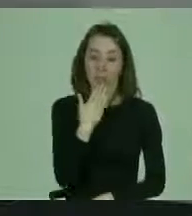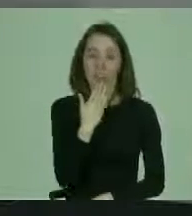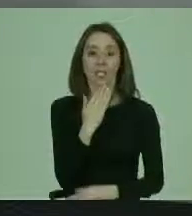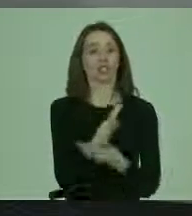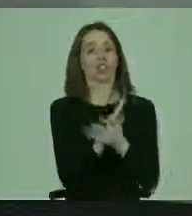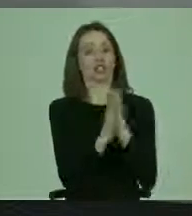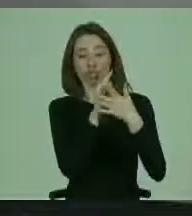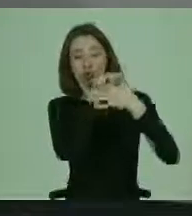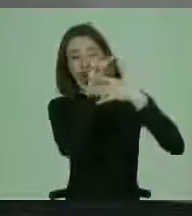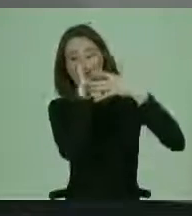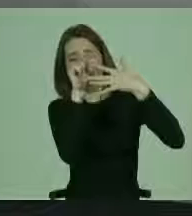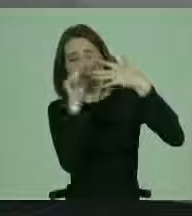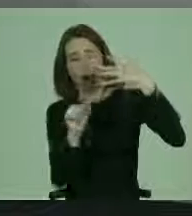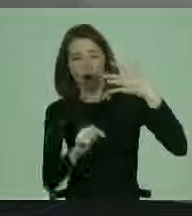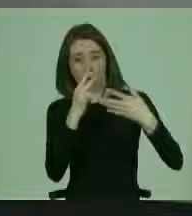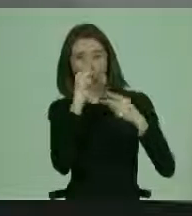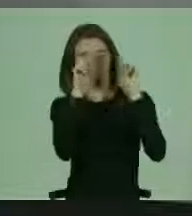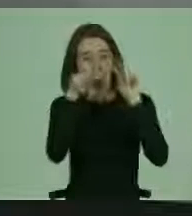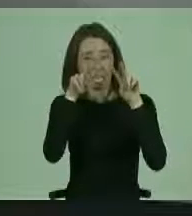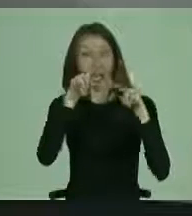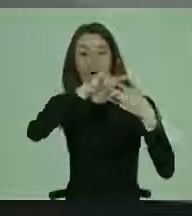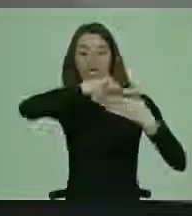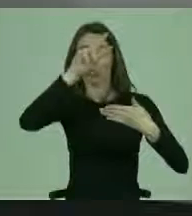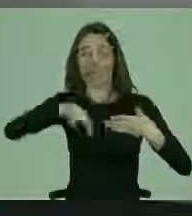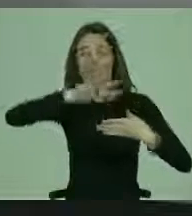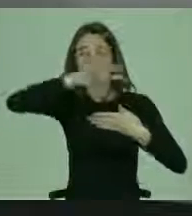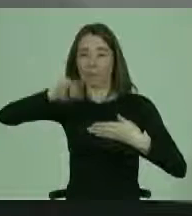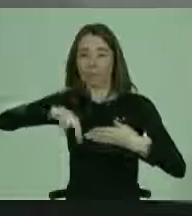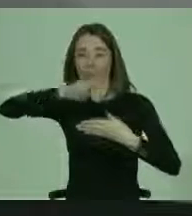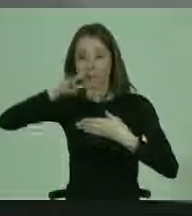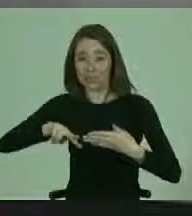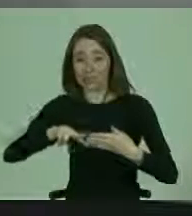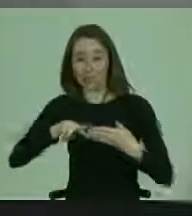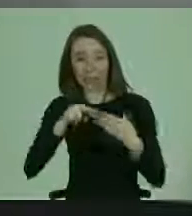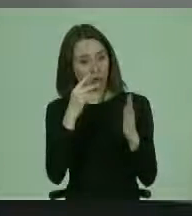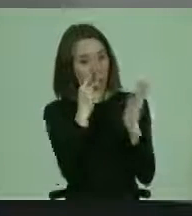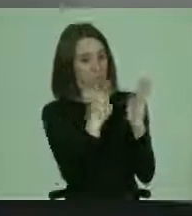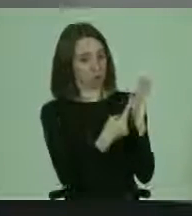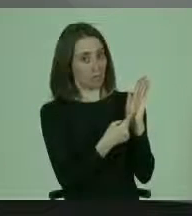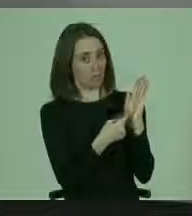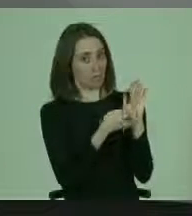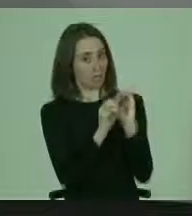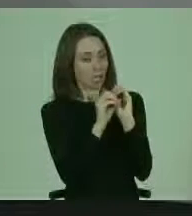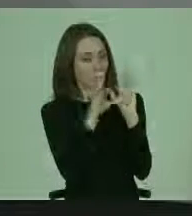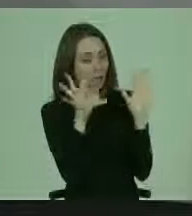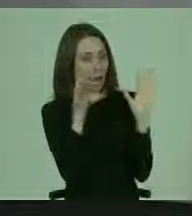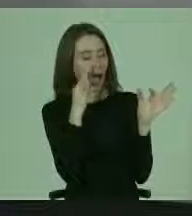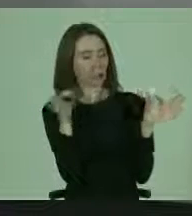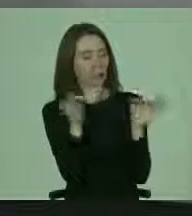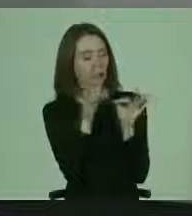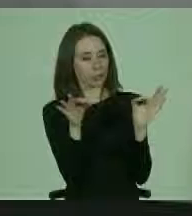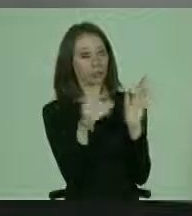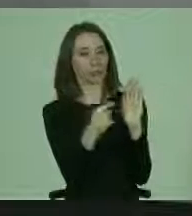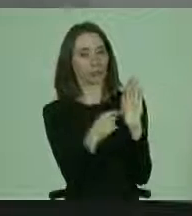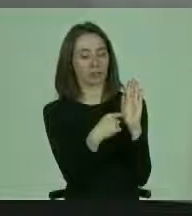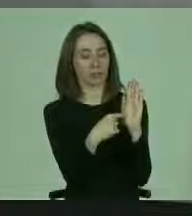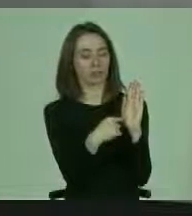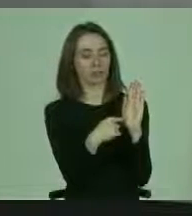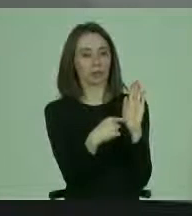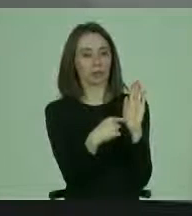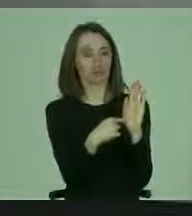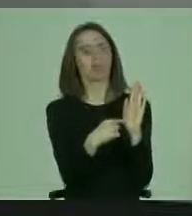todas estas convenciones nos dan claras luces de